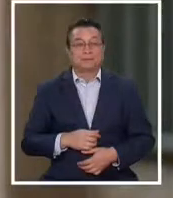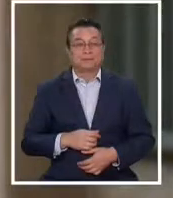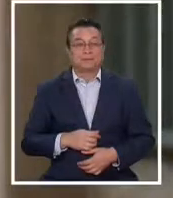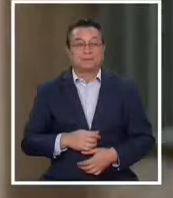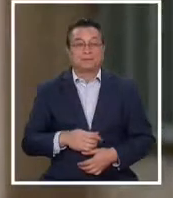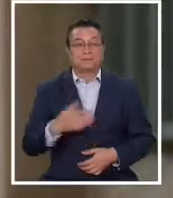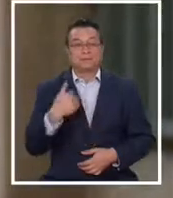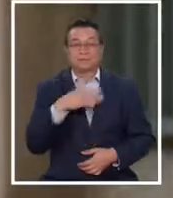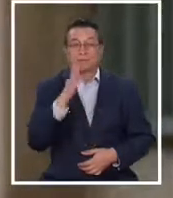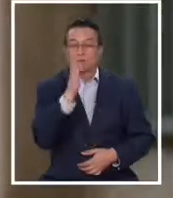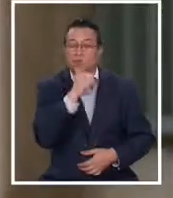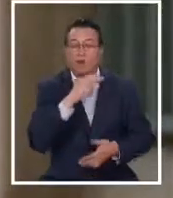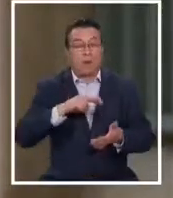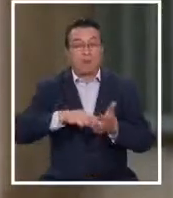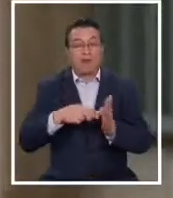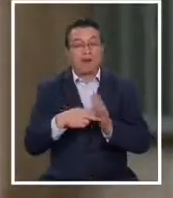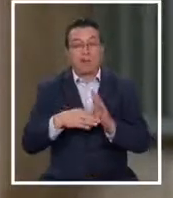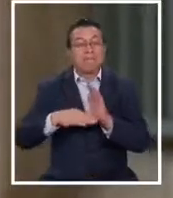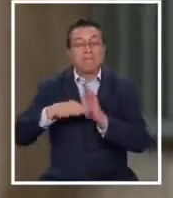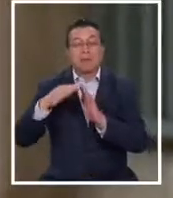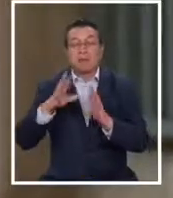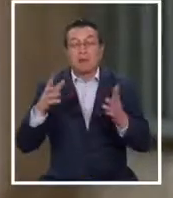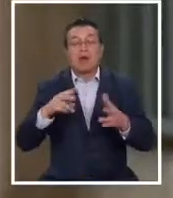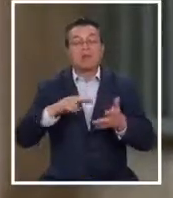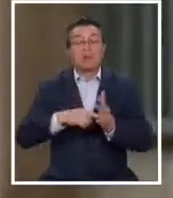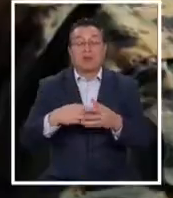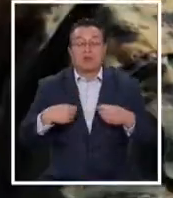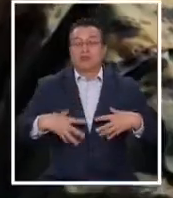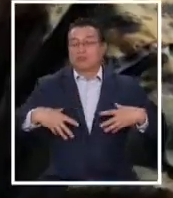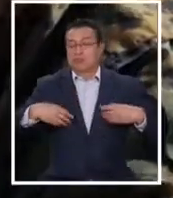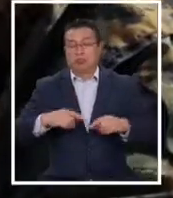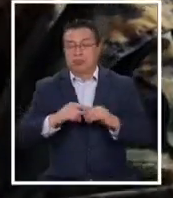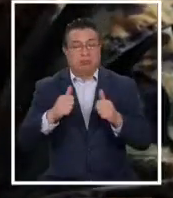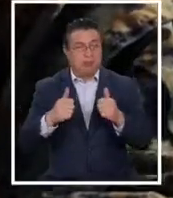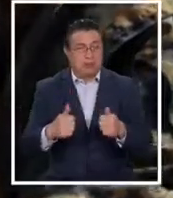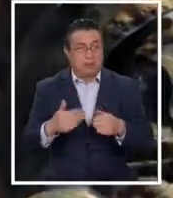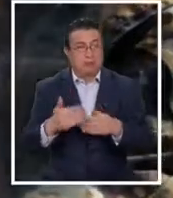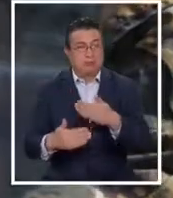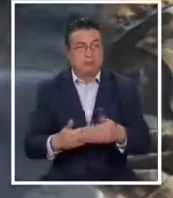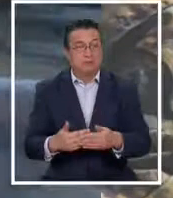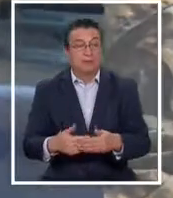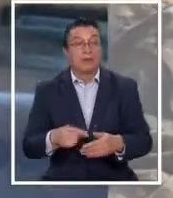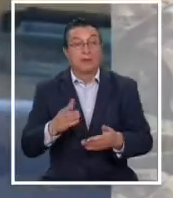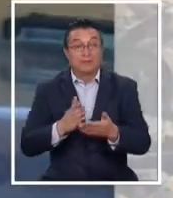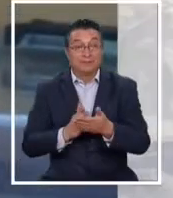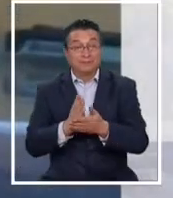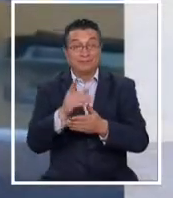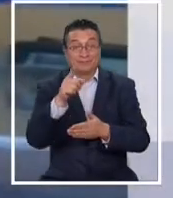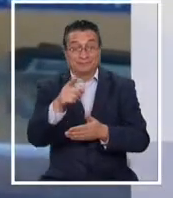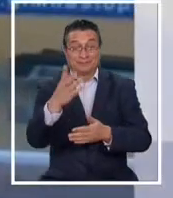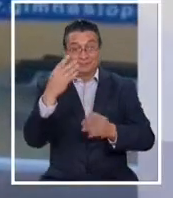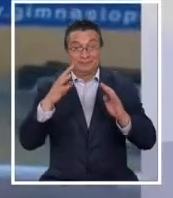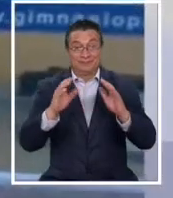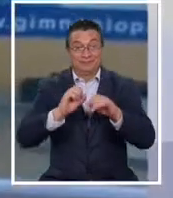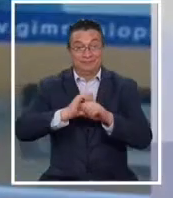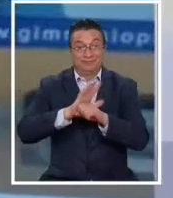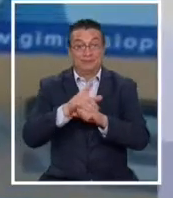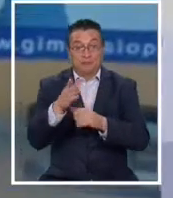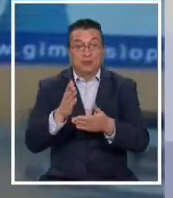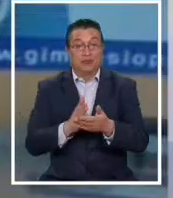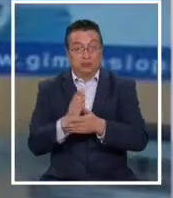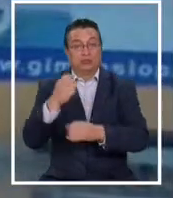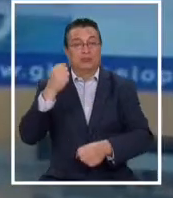no tuvo ningún problema mayor con sus signos vitales. Desde el inicio de la pandemia, el soldado de tropa profesional Nicolás